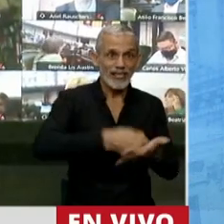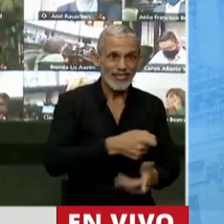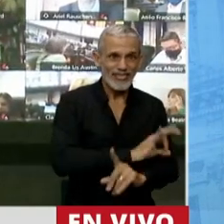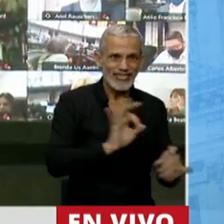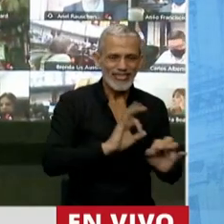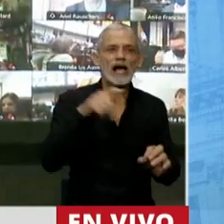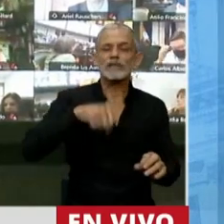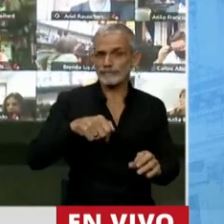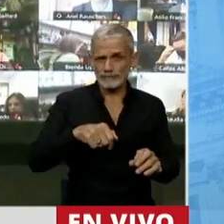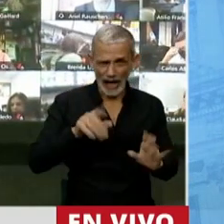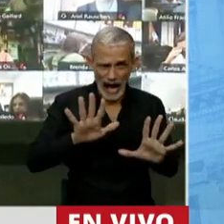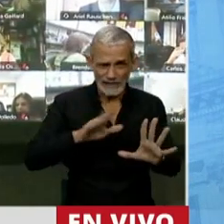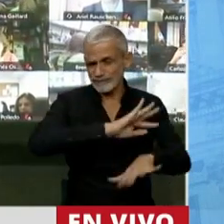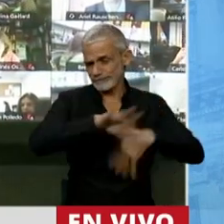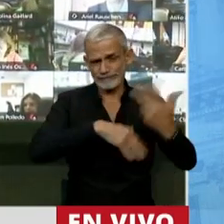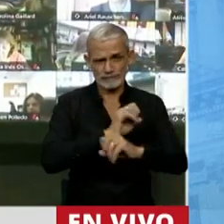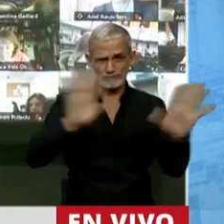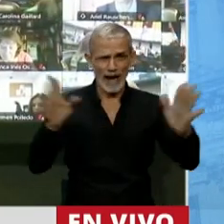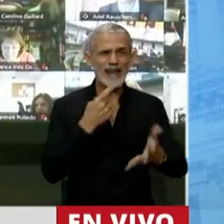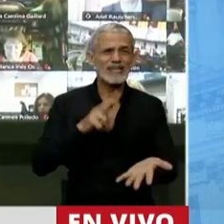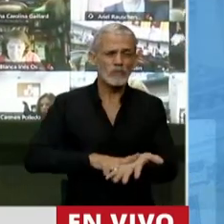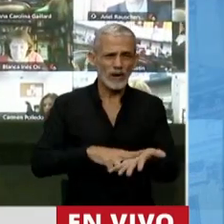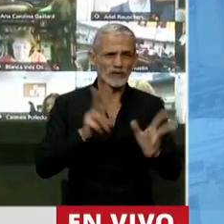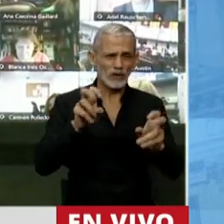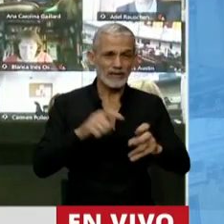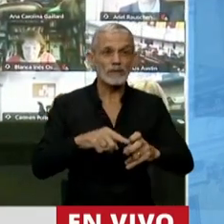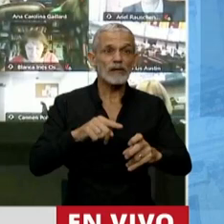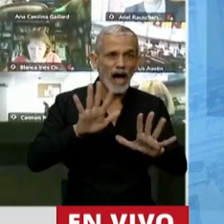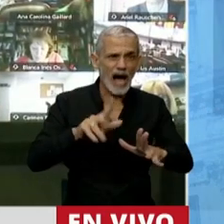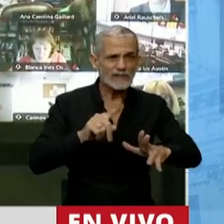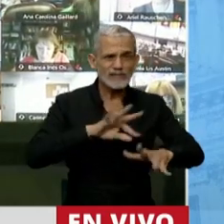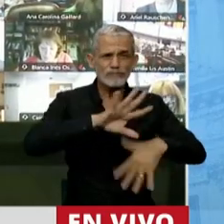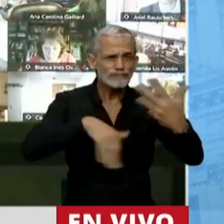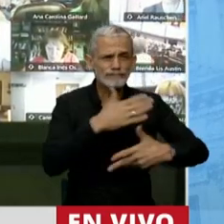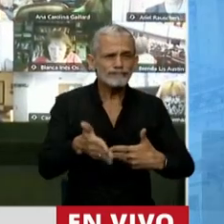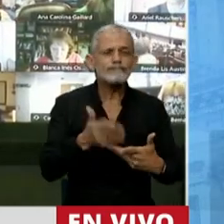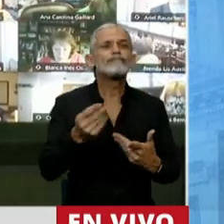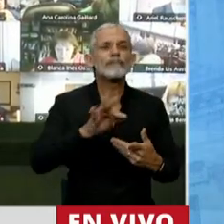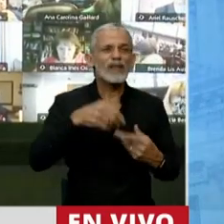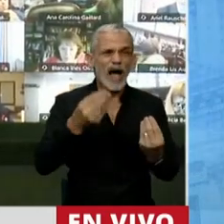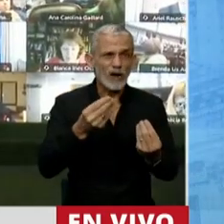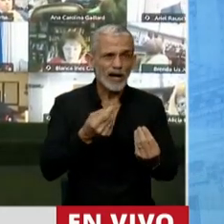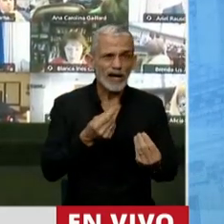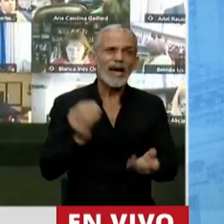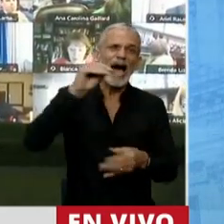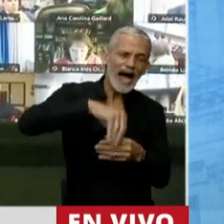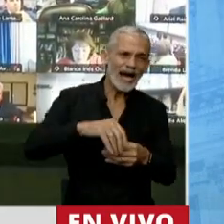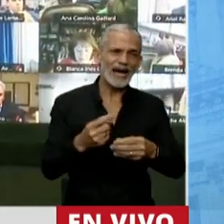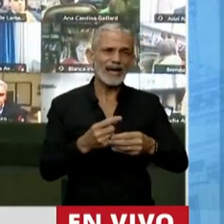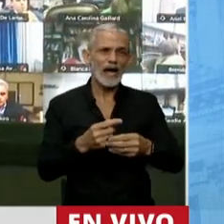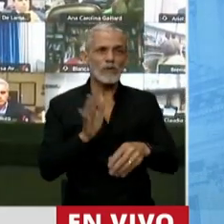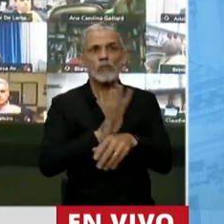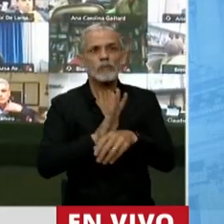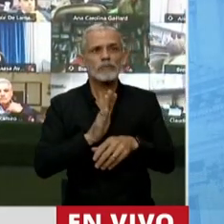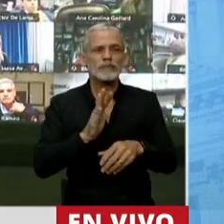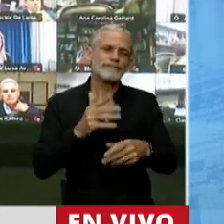infierno fiscal. Y nosotros a ese infierno fiscal lo vamos a regar ahora con esta nafta